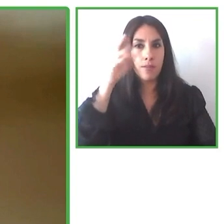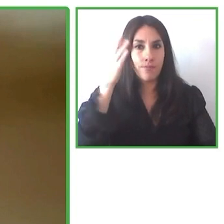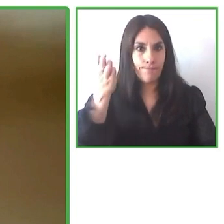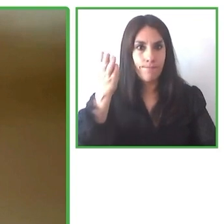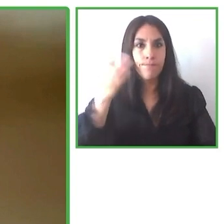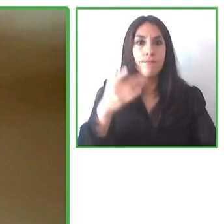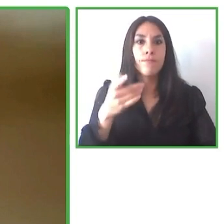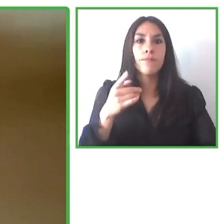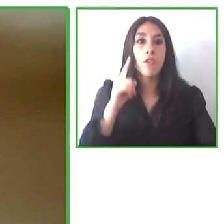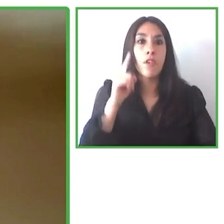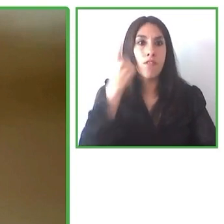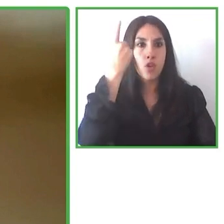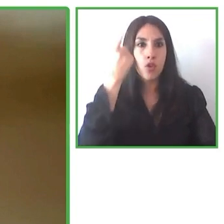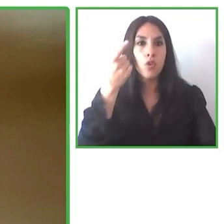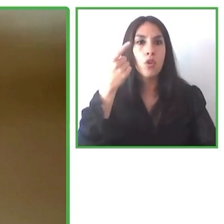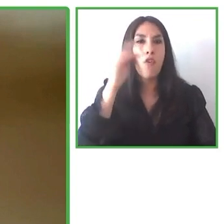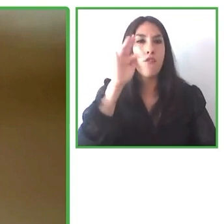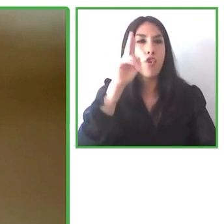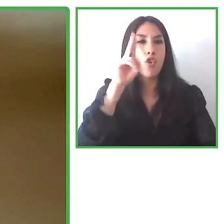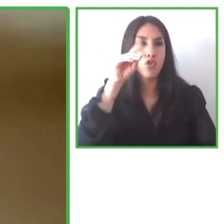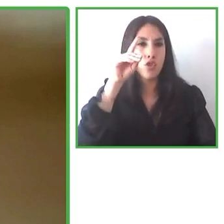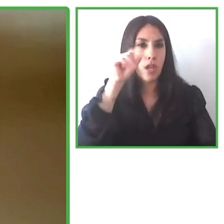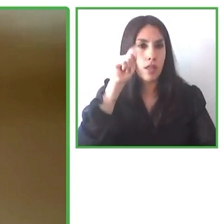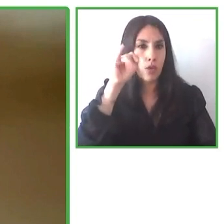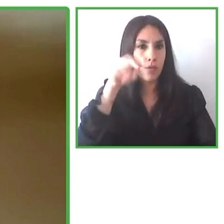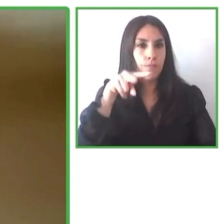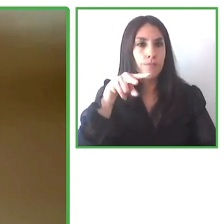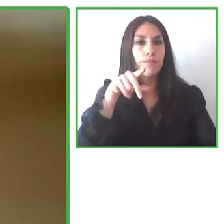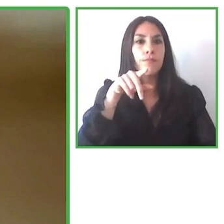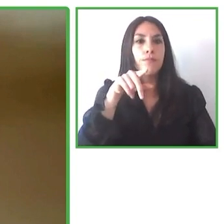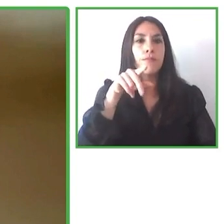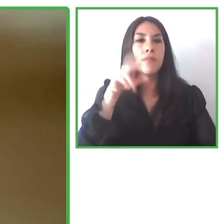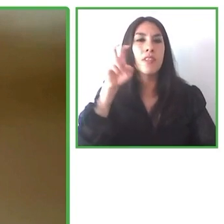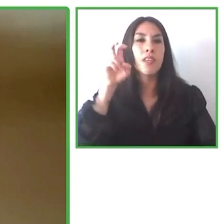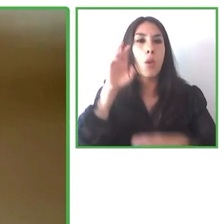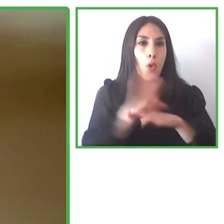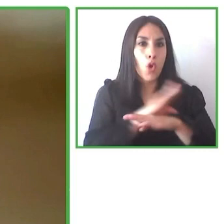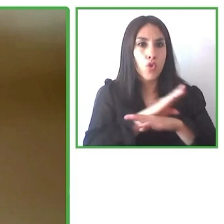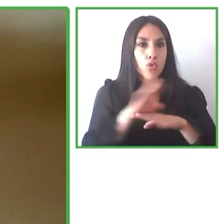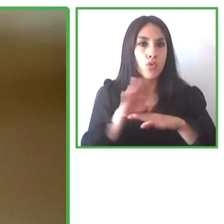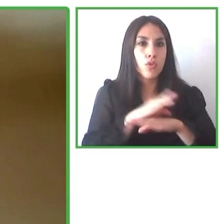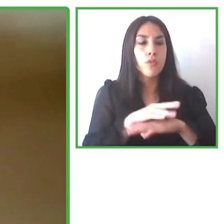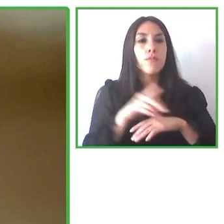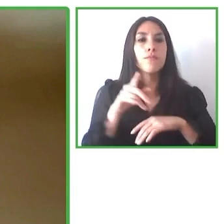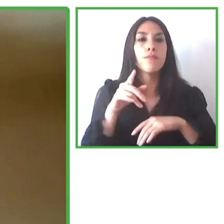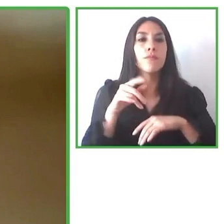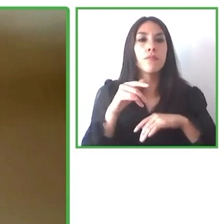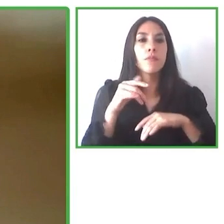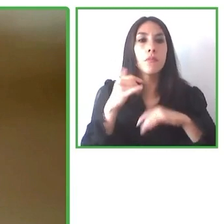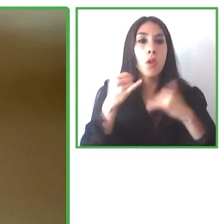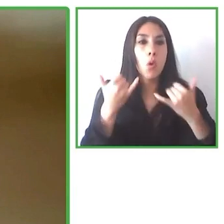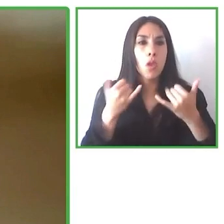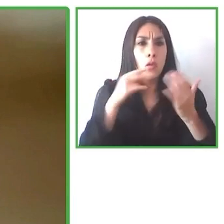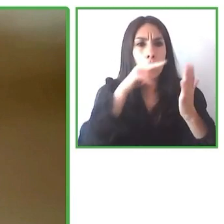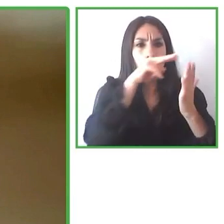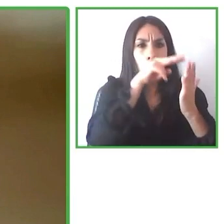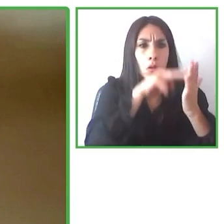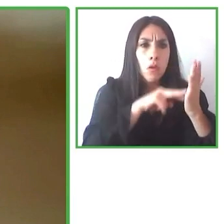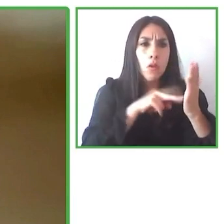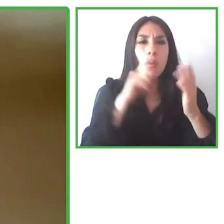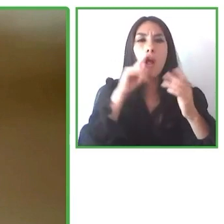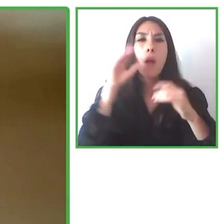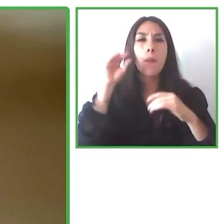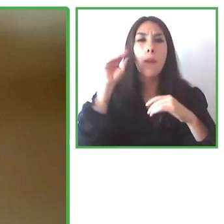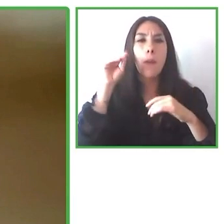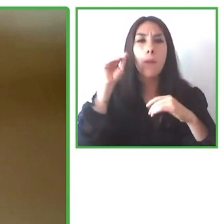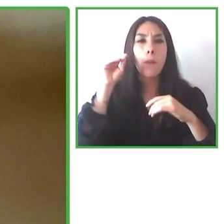cansado de escuchar a su madre leer los subtítulos en voz alta para su hermano con dislexia hoy en día Surbrider lee los subtítulos